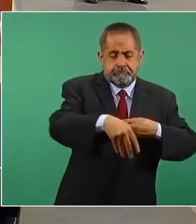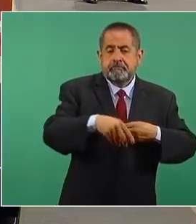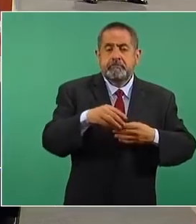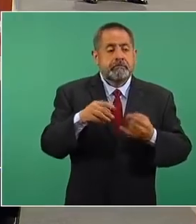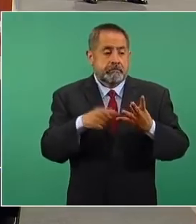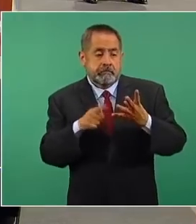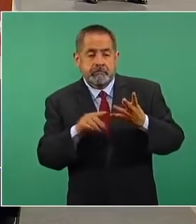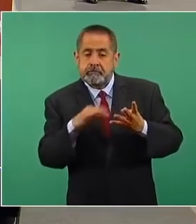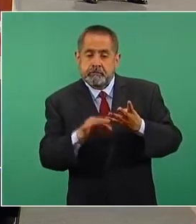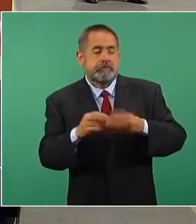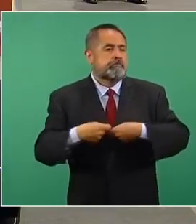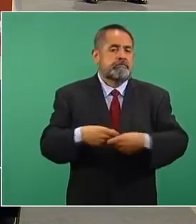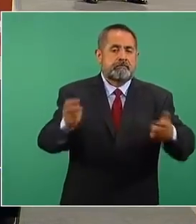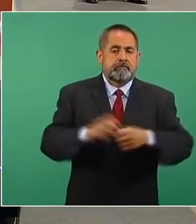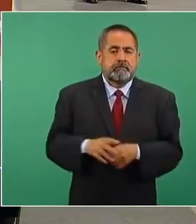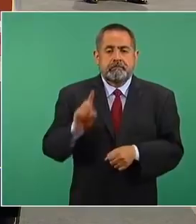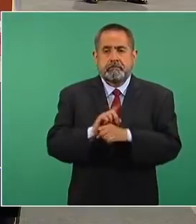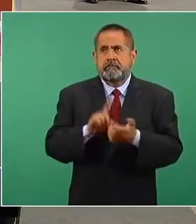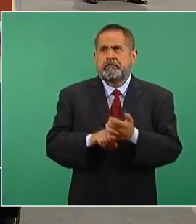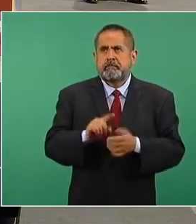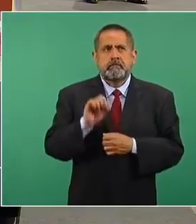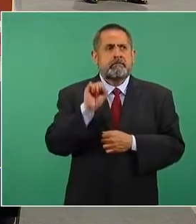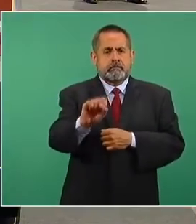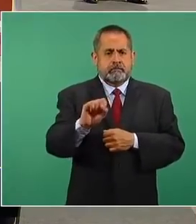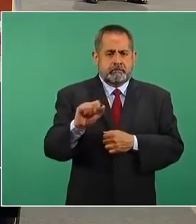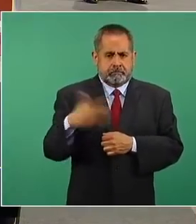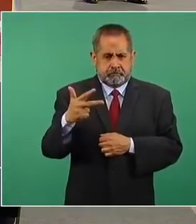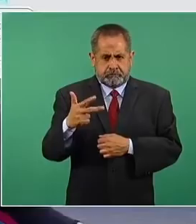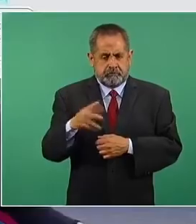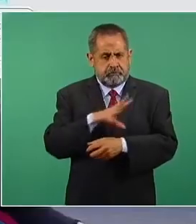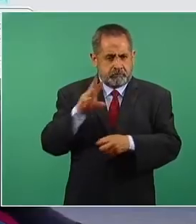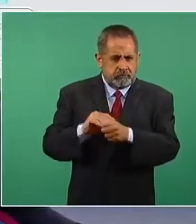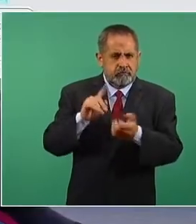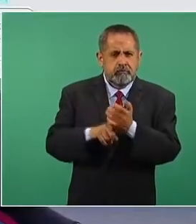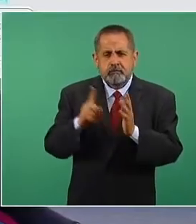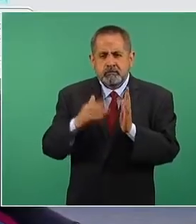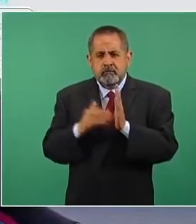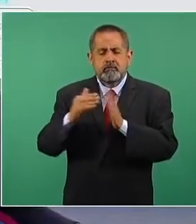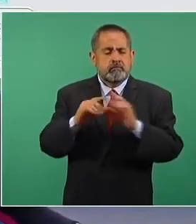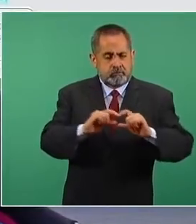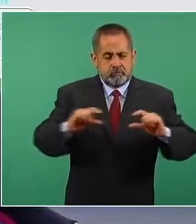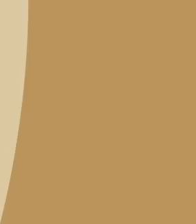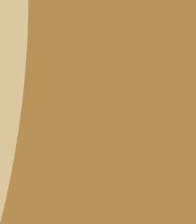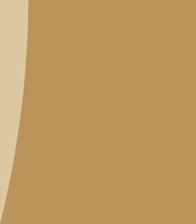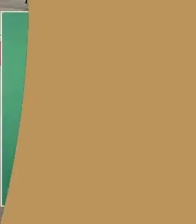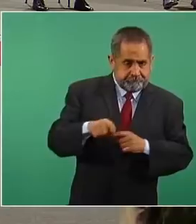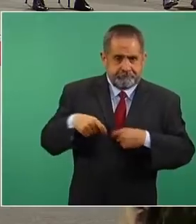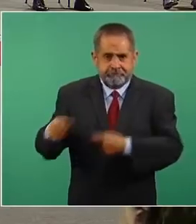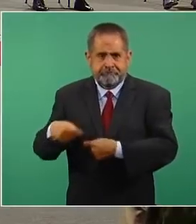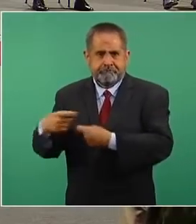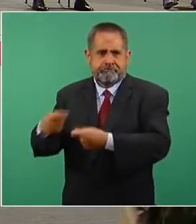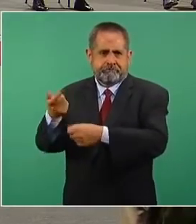el día 13, esta semana, el sábado, se espera al arriba de nuestro país un millón de dosis más de la vacuna de Sinovac.